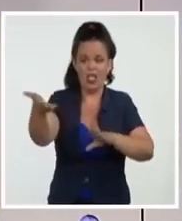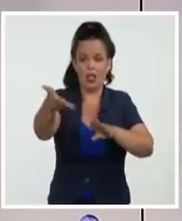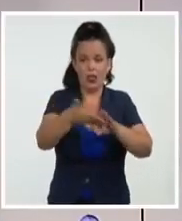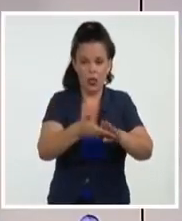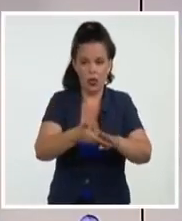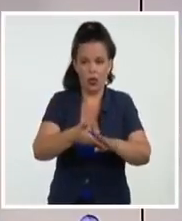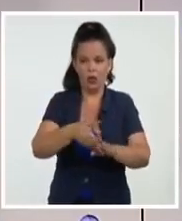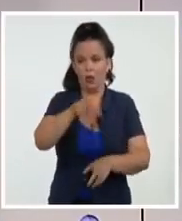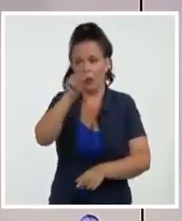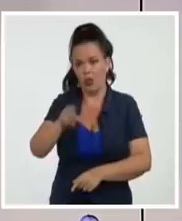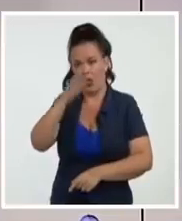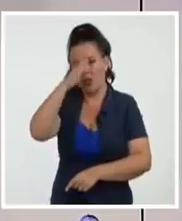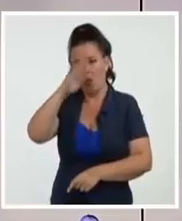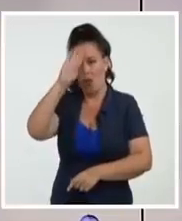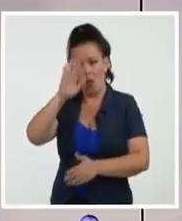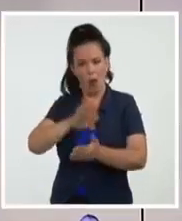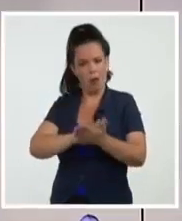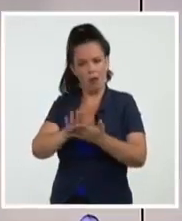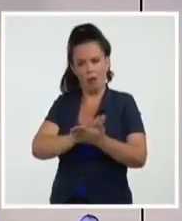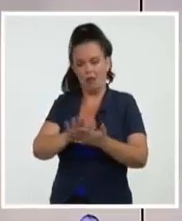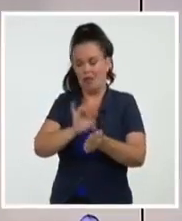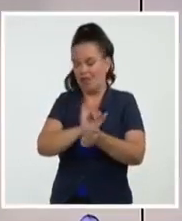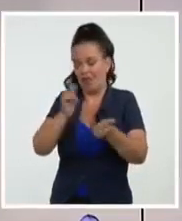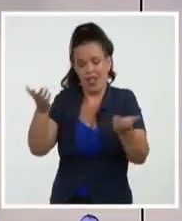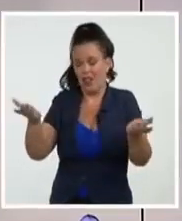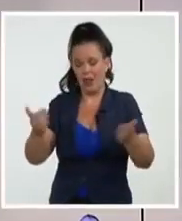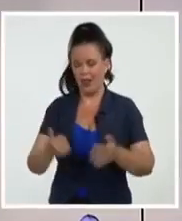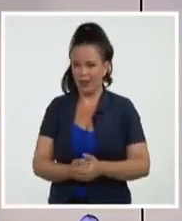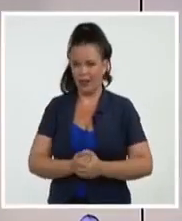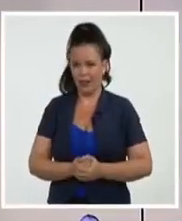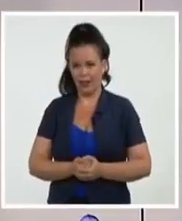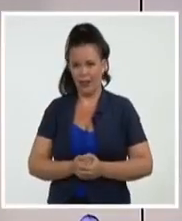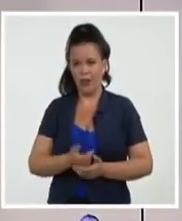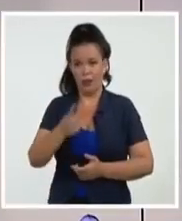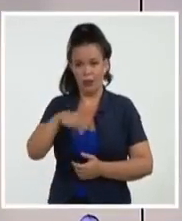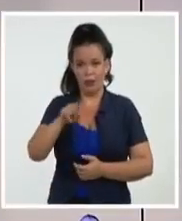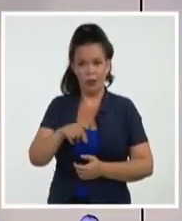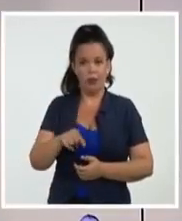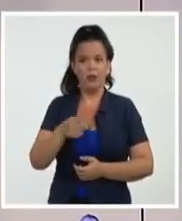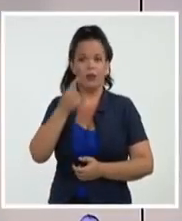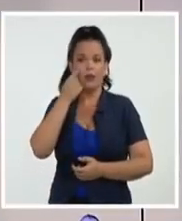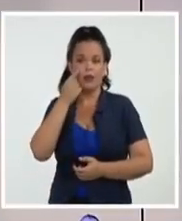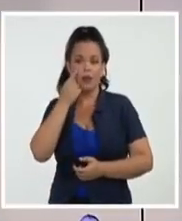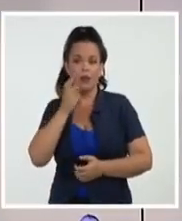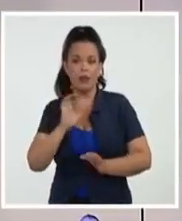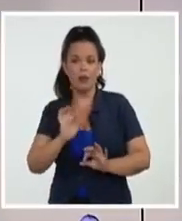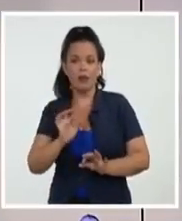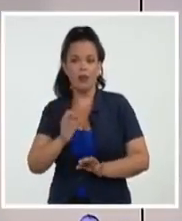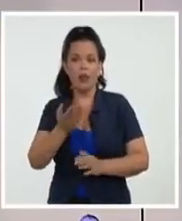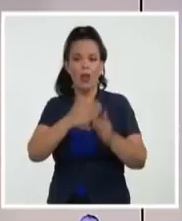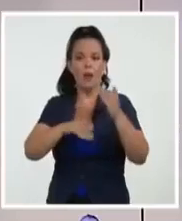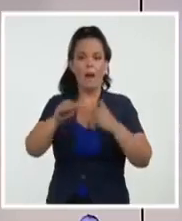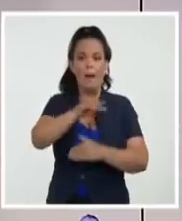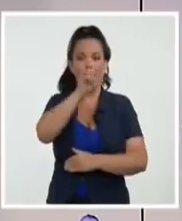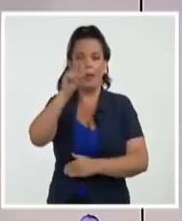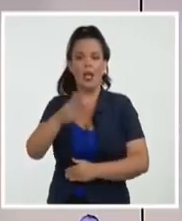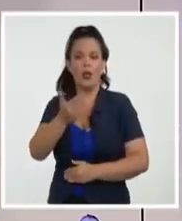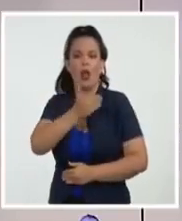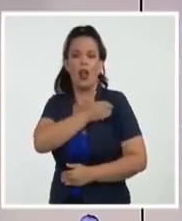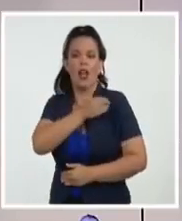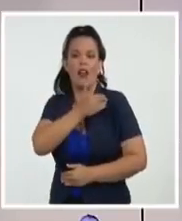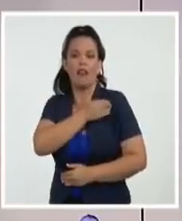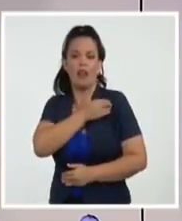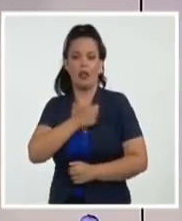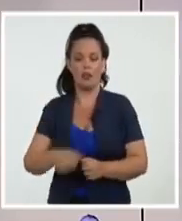soberana. Lo habrá escuchado medida contra el general de cuerpo de ejército, Álvaro López Miera, ministro de la FARC, y la Brigada